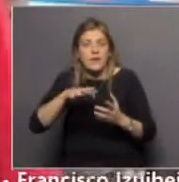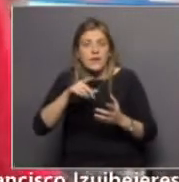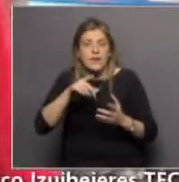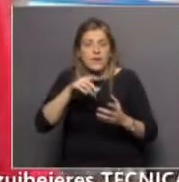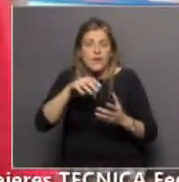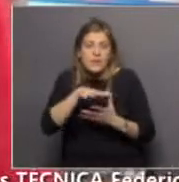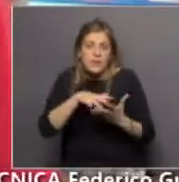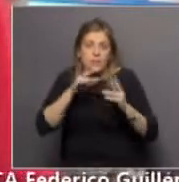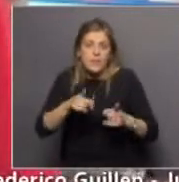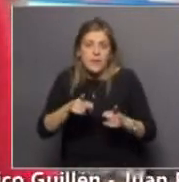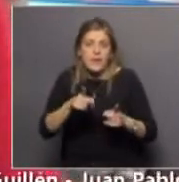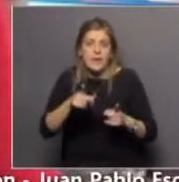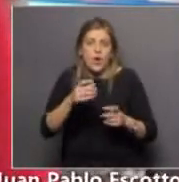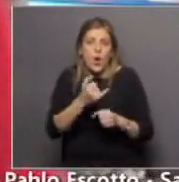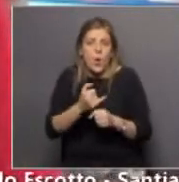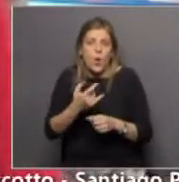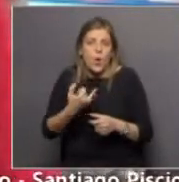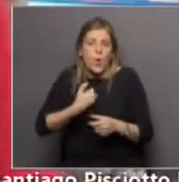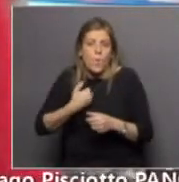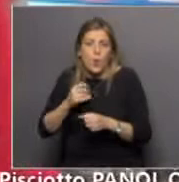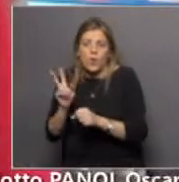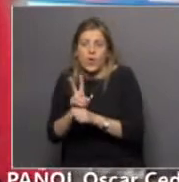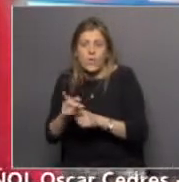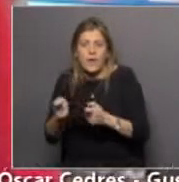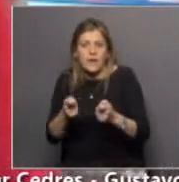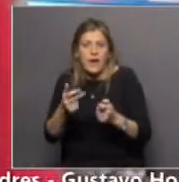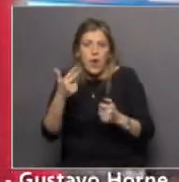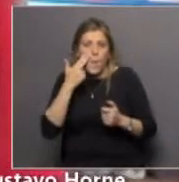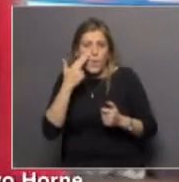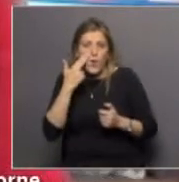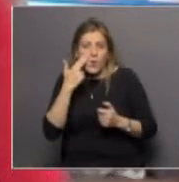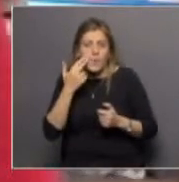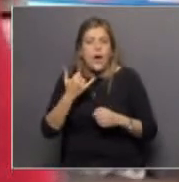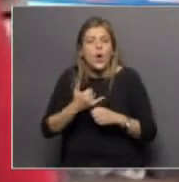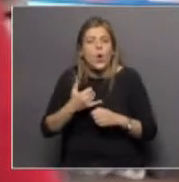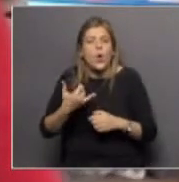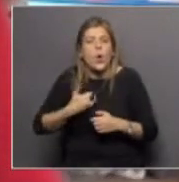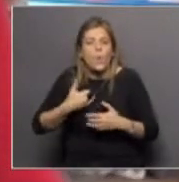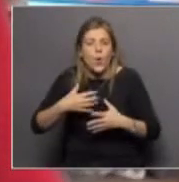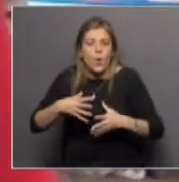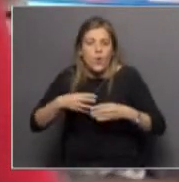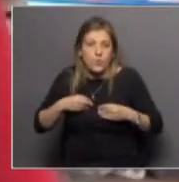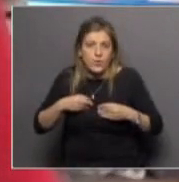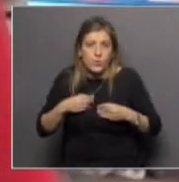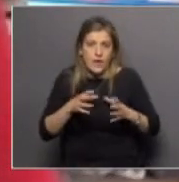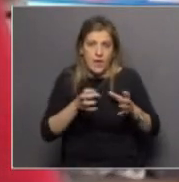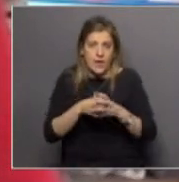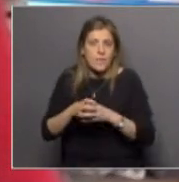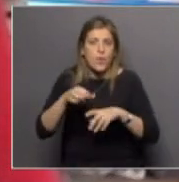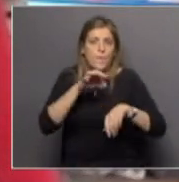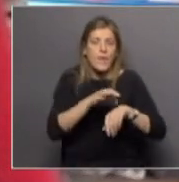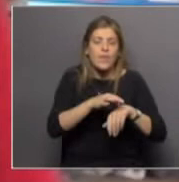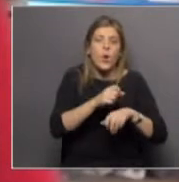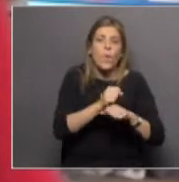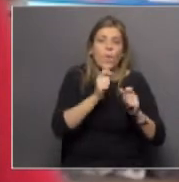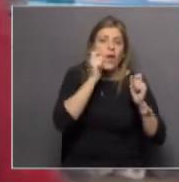contención de los problemas también del hacerse cargo que le toca a cada equipo de salud ¿verdad? entonces